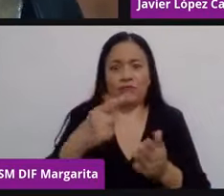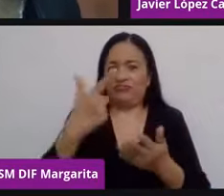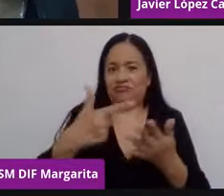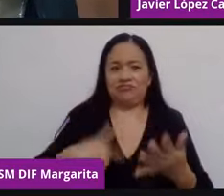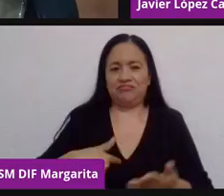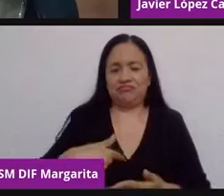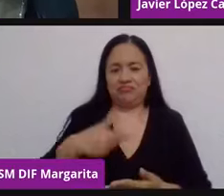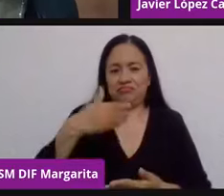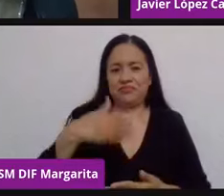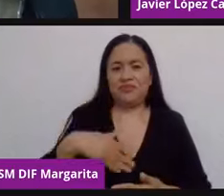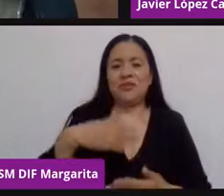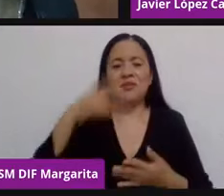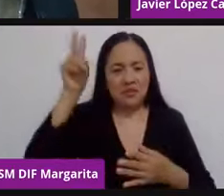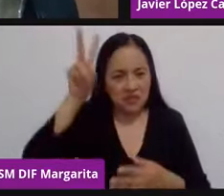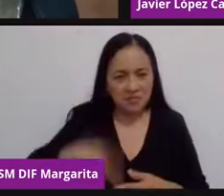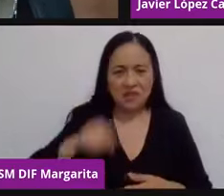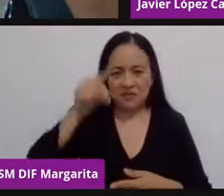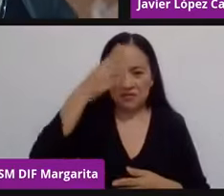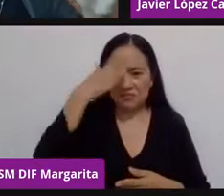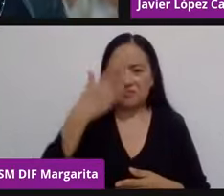nos la puede tumbar.